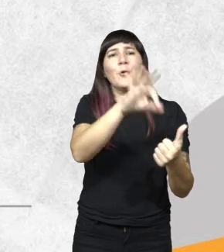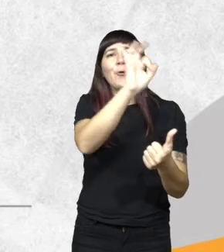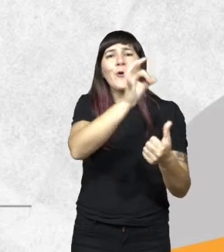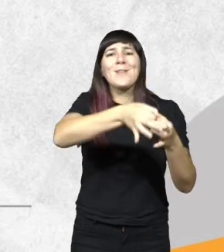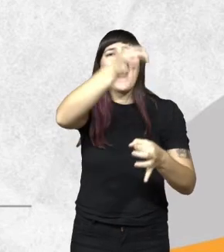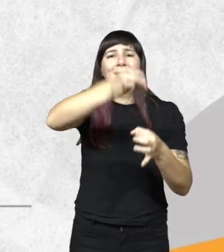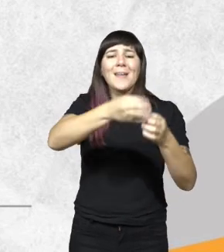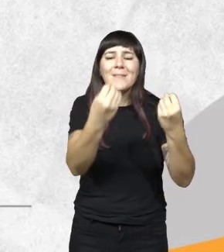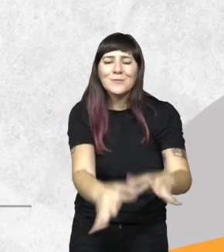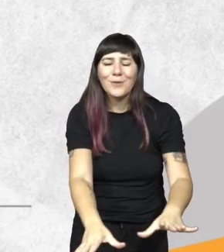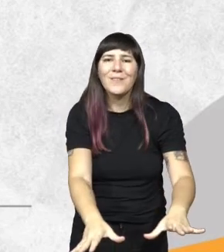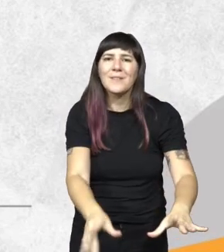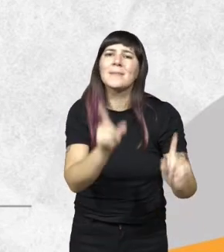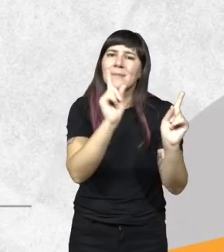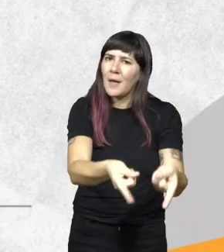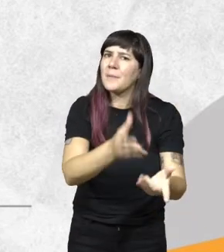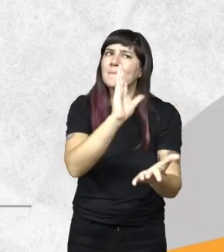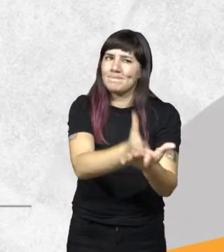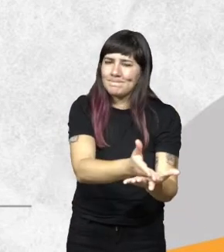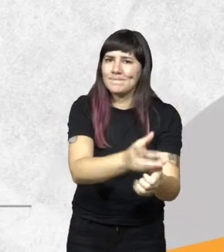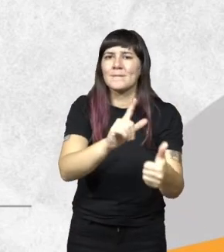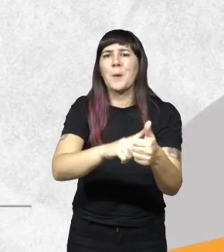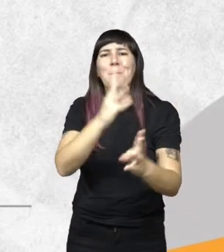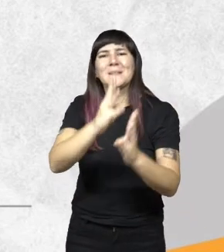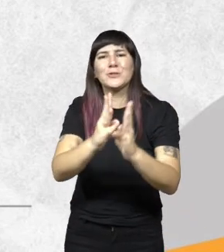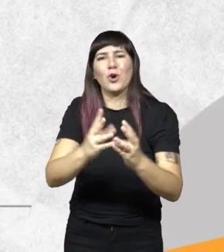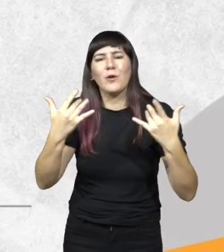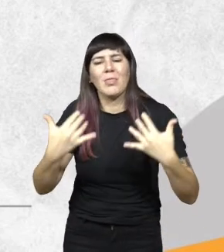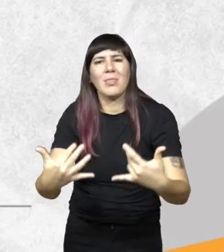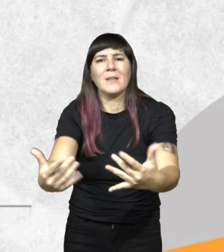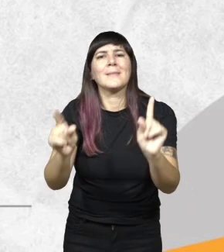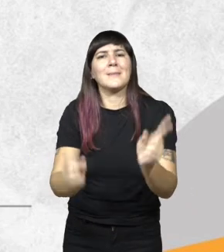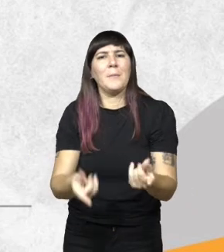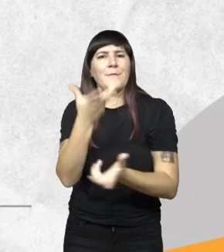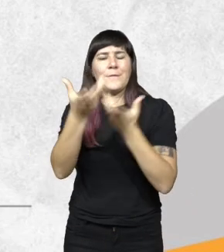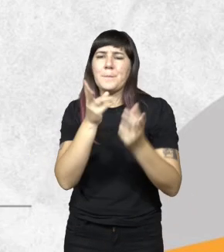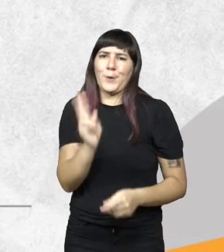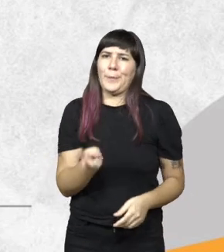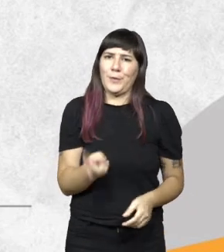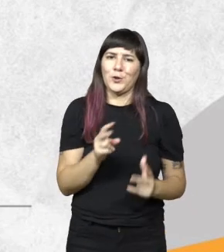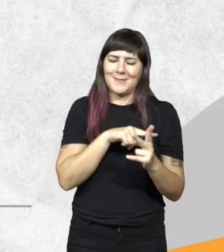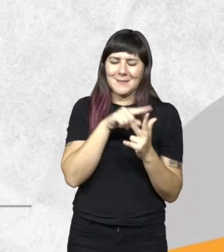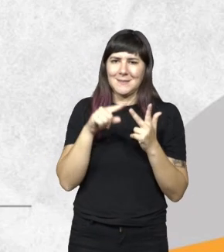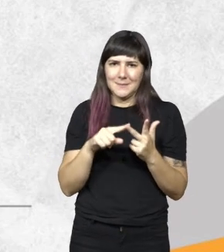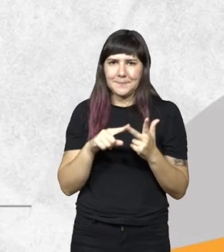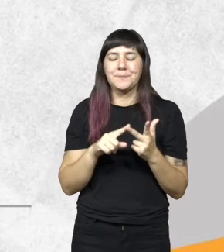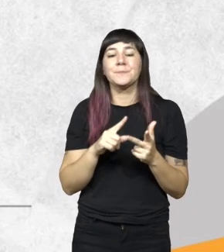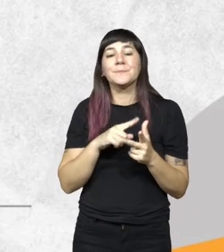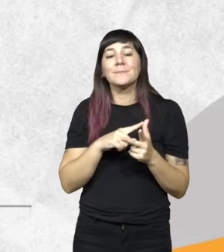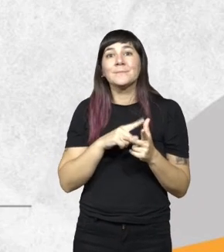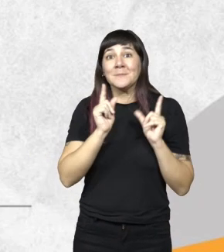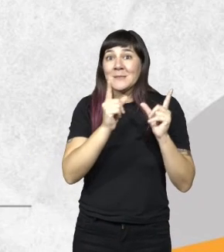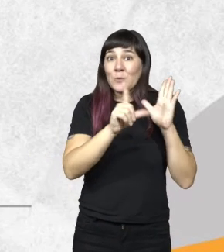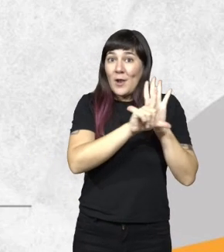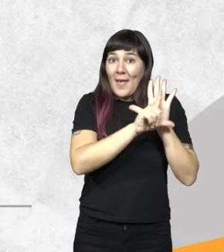restos de vegetación y quemar pastizales esas serían las figuras que están prohibidas hoy en día en nuestra provincia a su vez la ley vinculado con lo que le